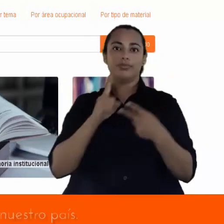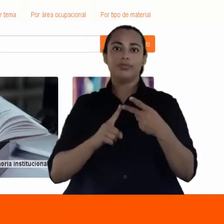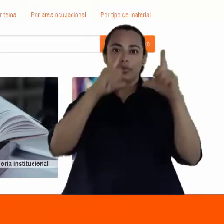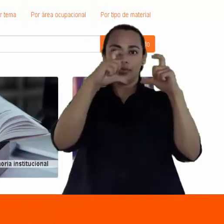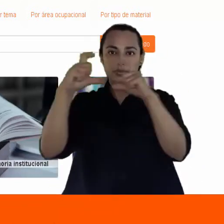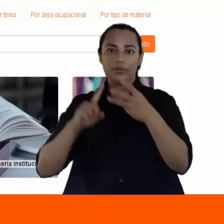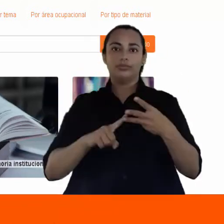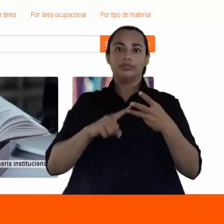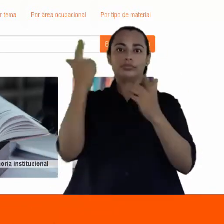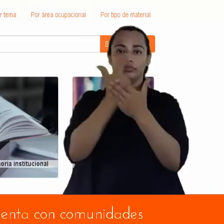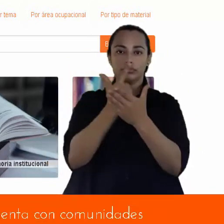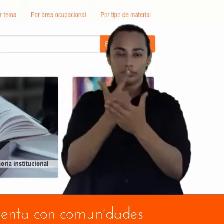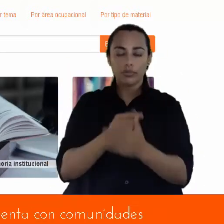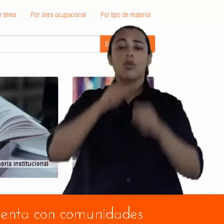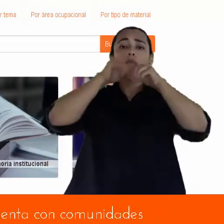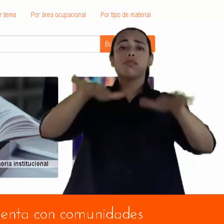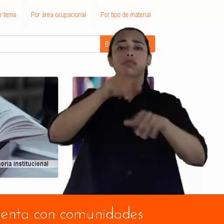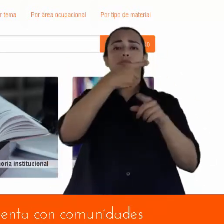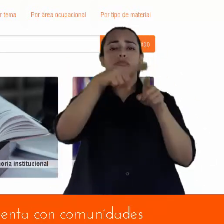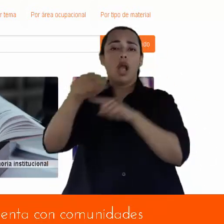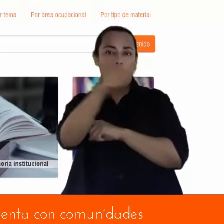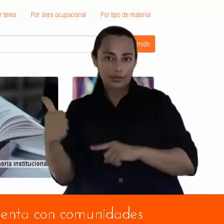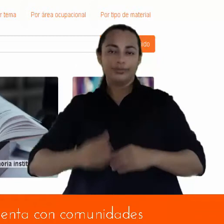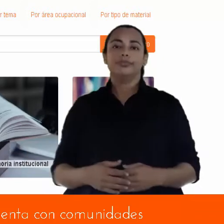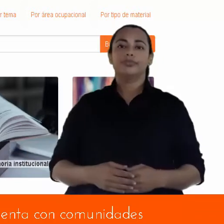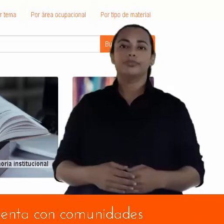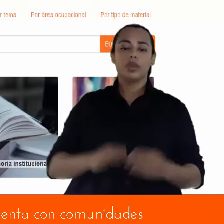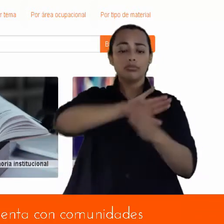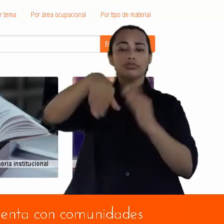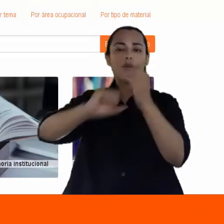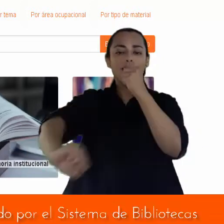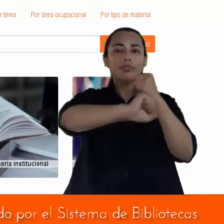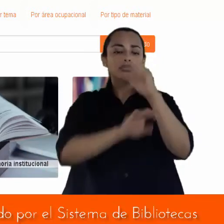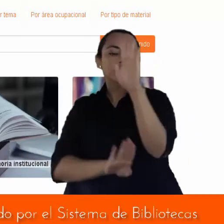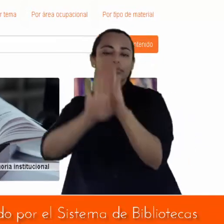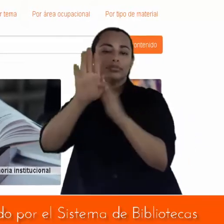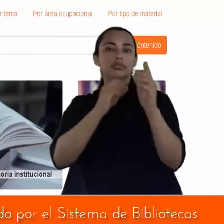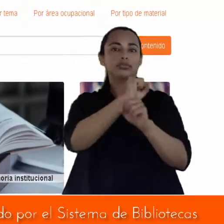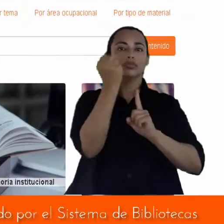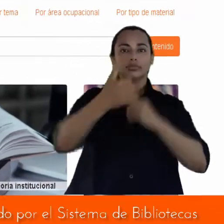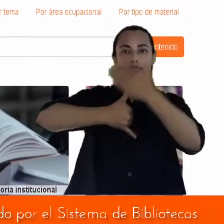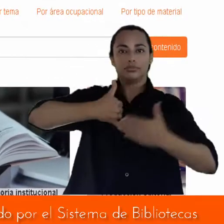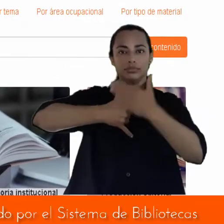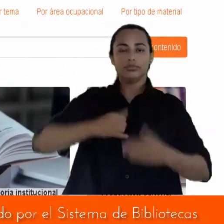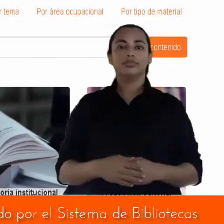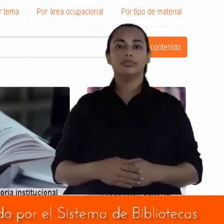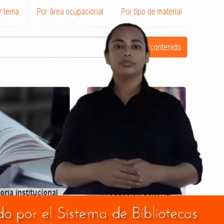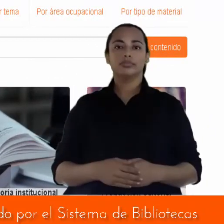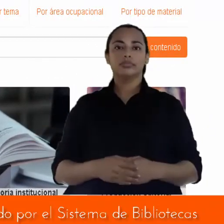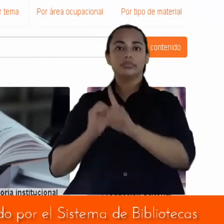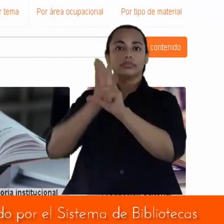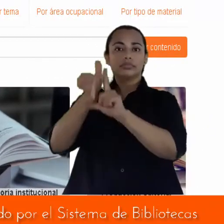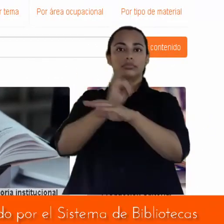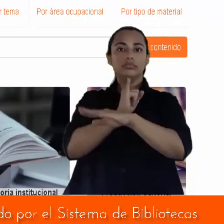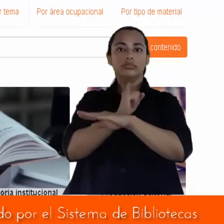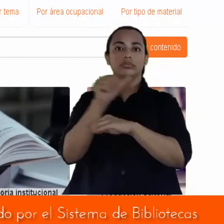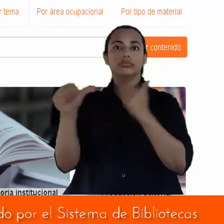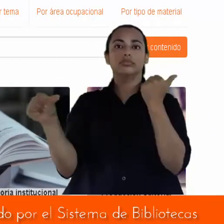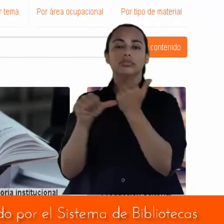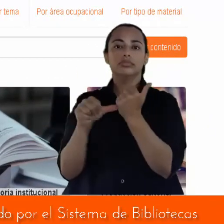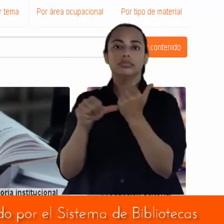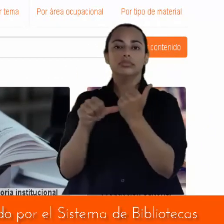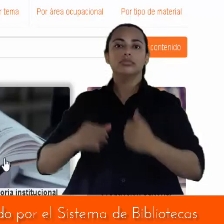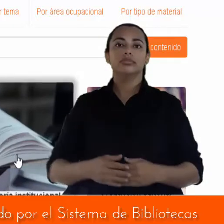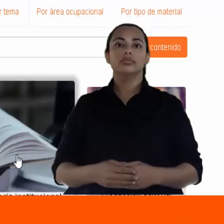país. El repositorio institucional cuenta con comunidades que reúnen todo el material recuperado por el sistema de